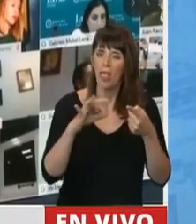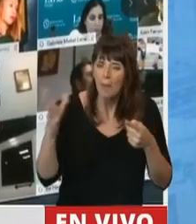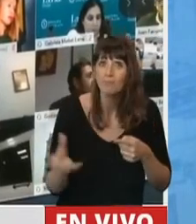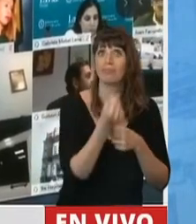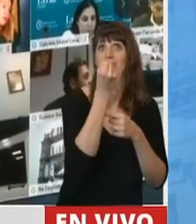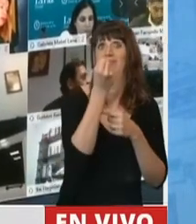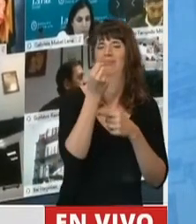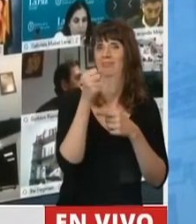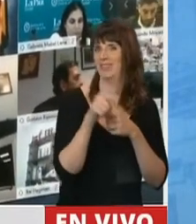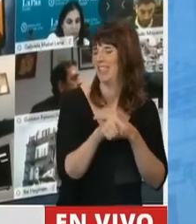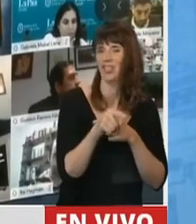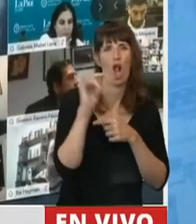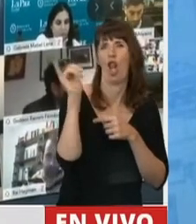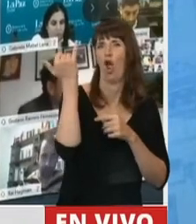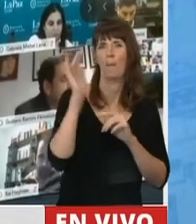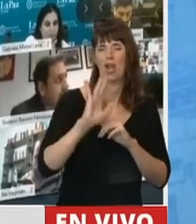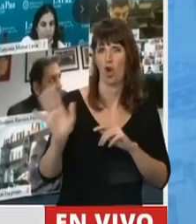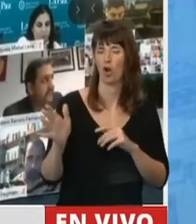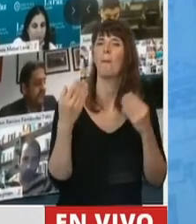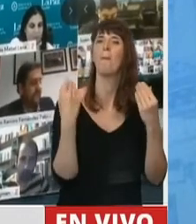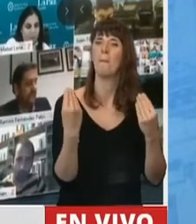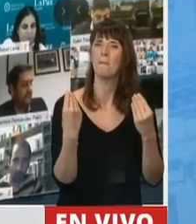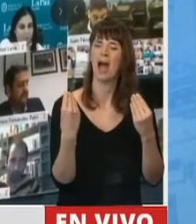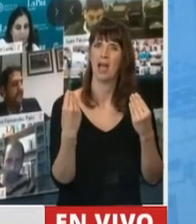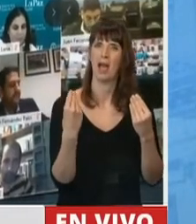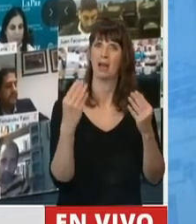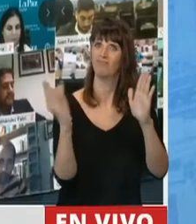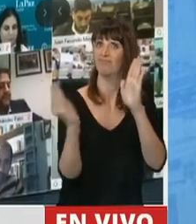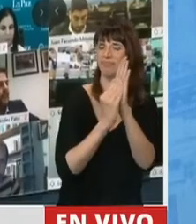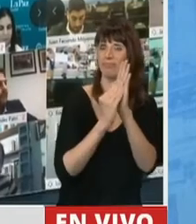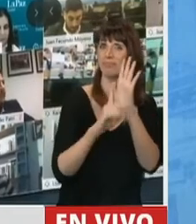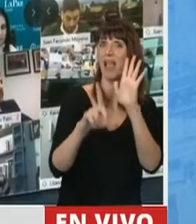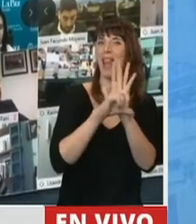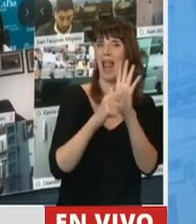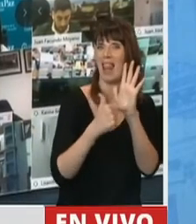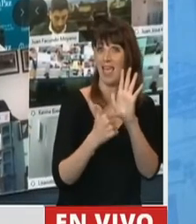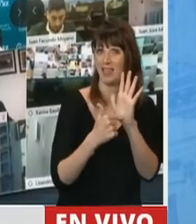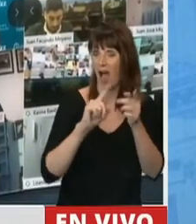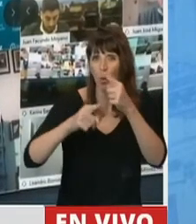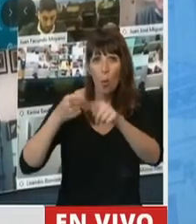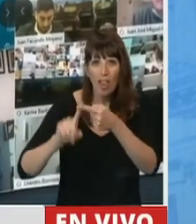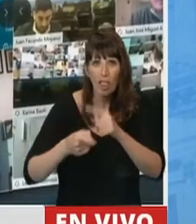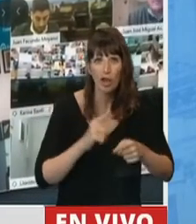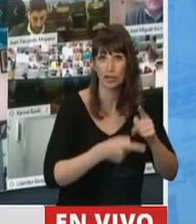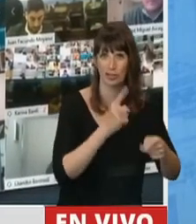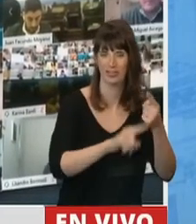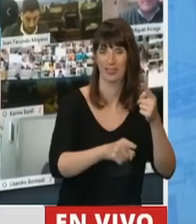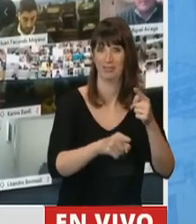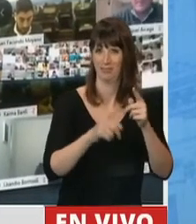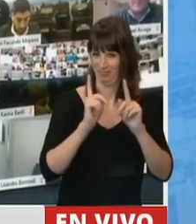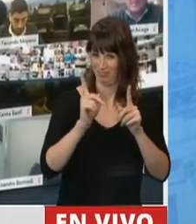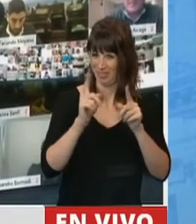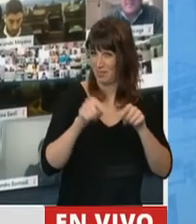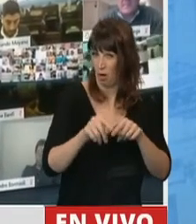y eso sería lo más conveniente para cristalizar en el texto de esos acuerdos lo que hoy la ley está